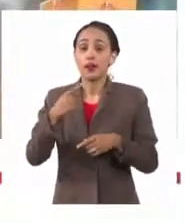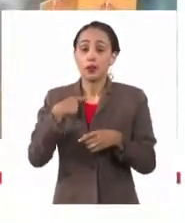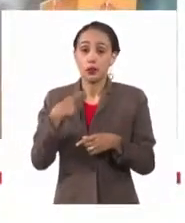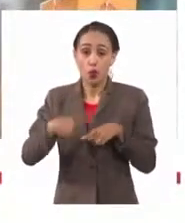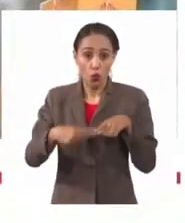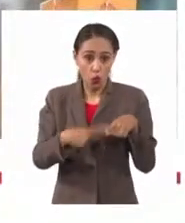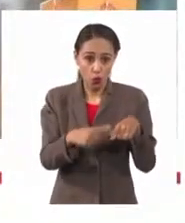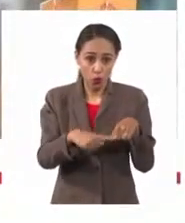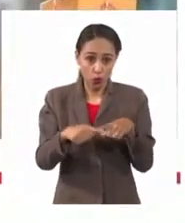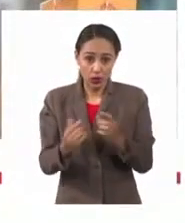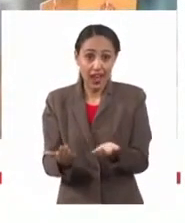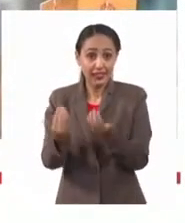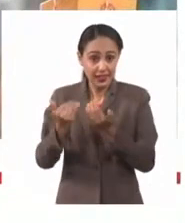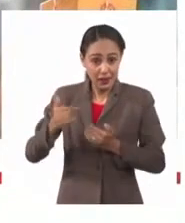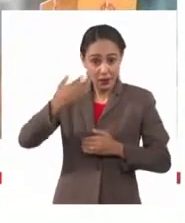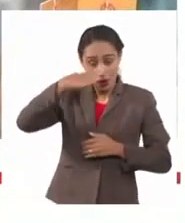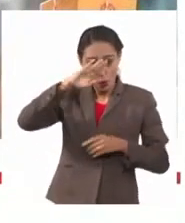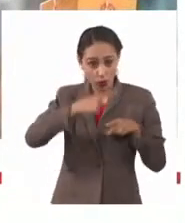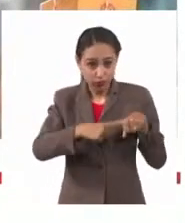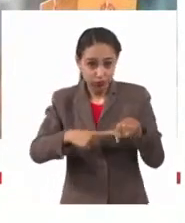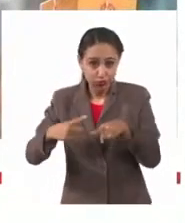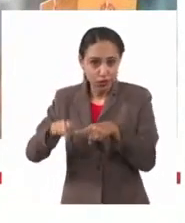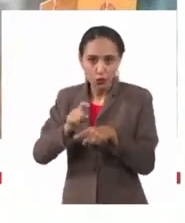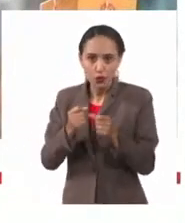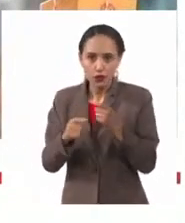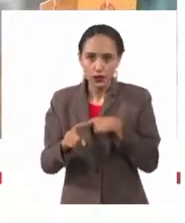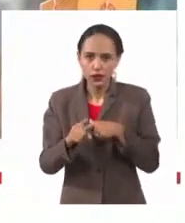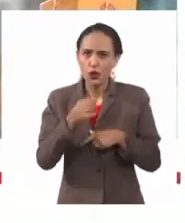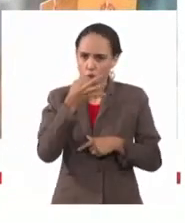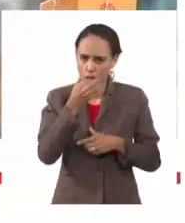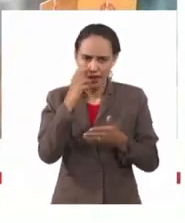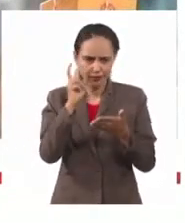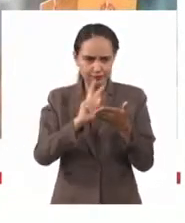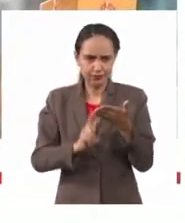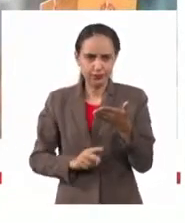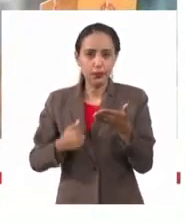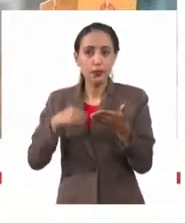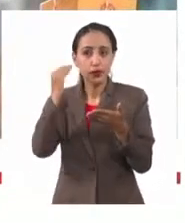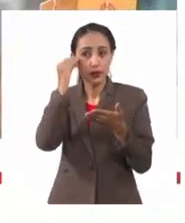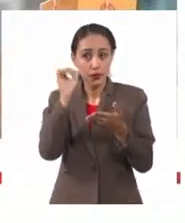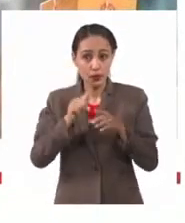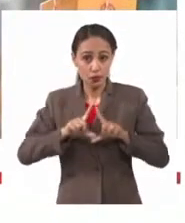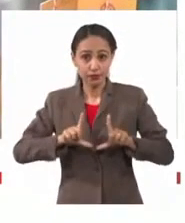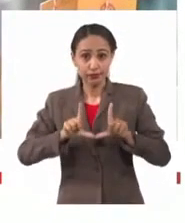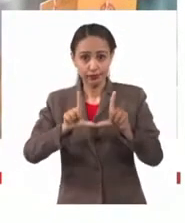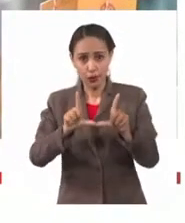Y le voy a leer textualmente para que se conozca bien, está en pantalla.